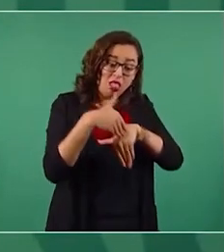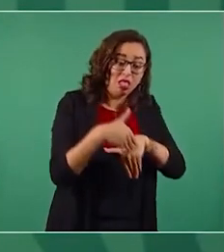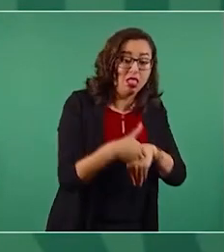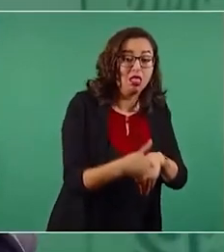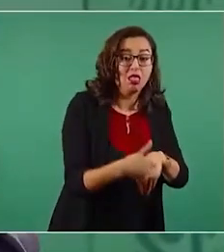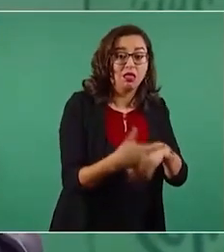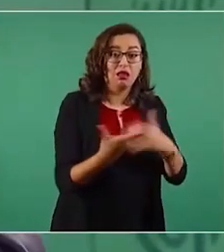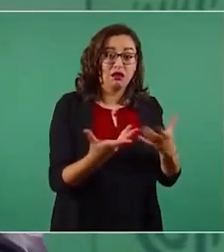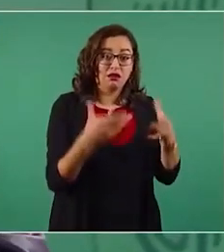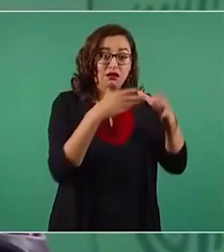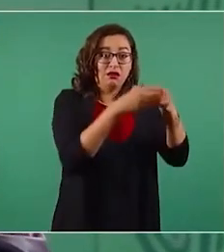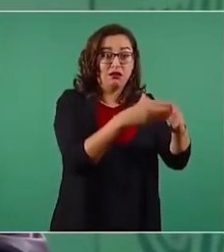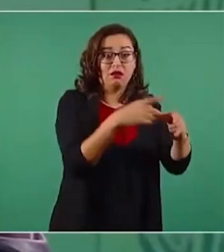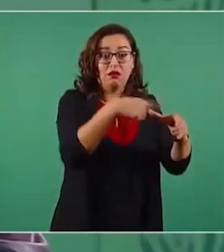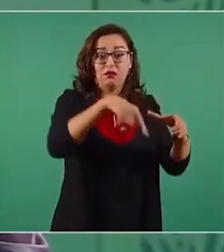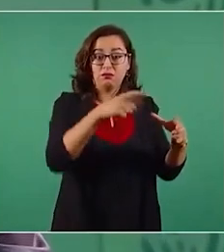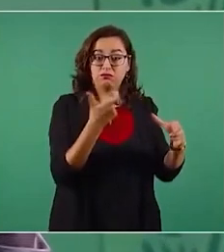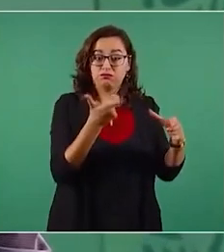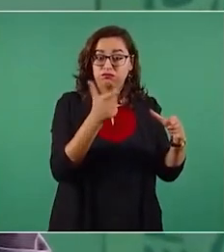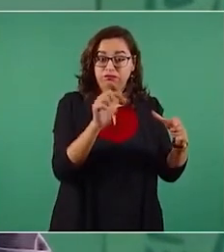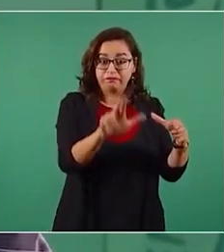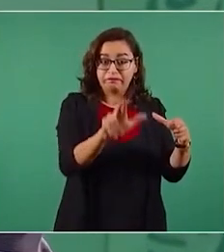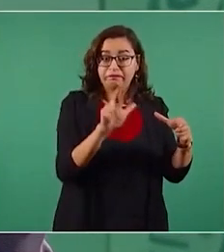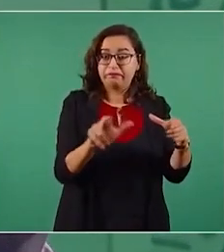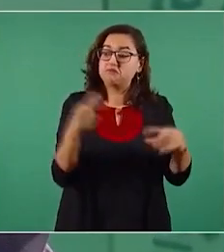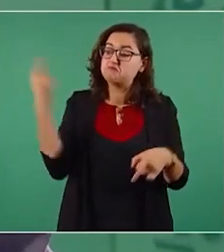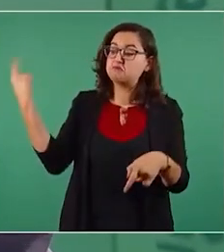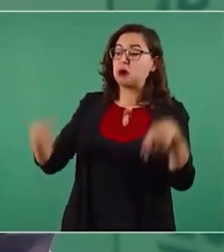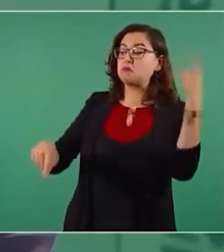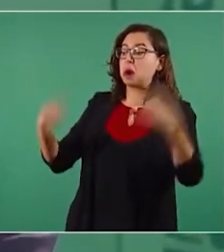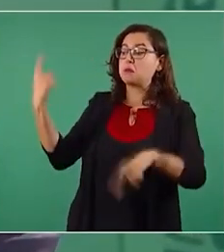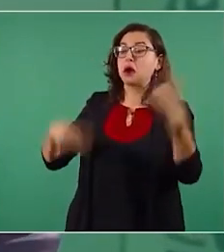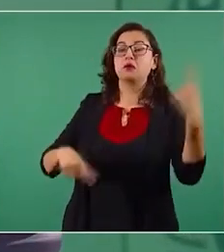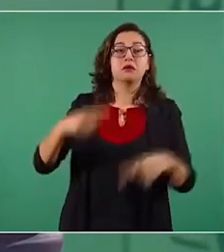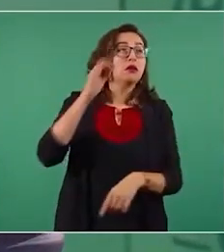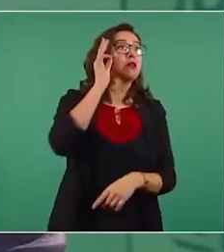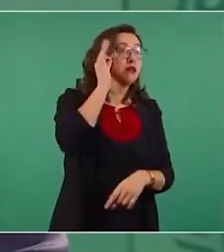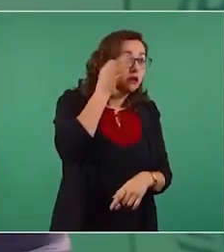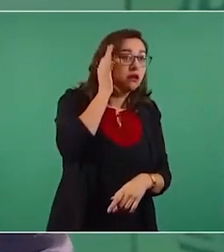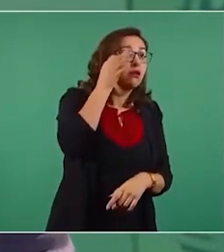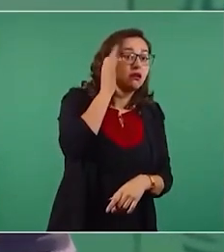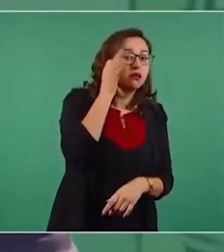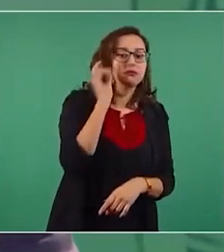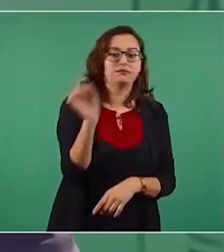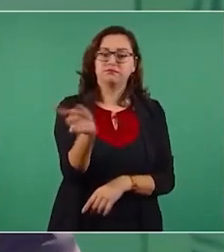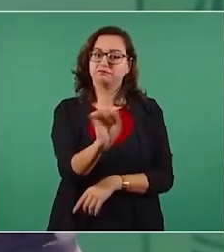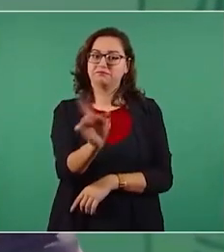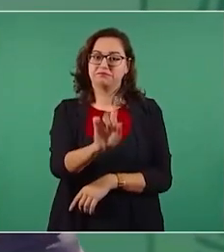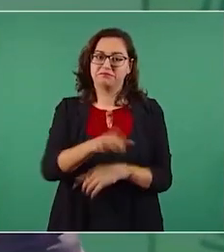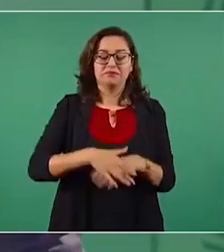grupo de potentados. Somos libres